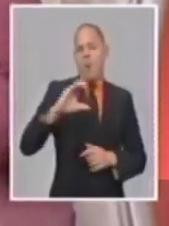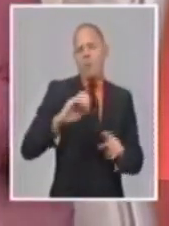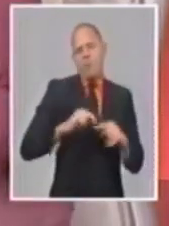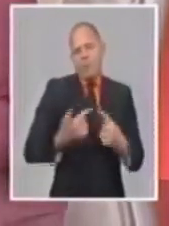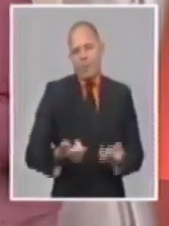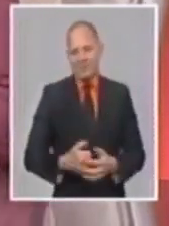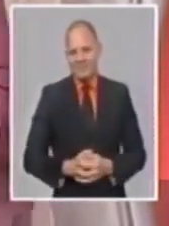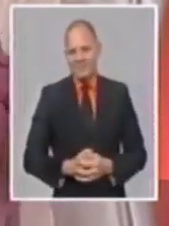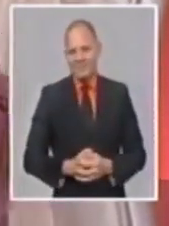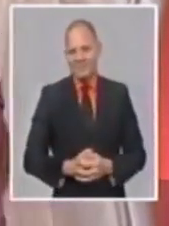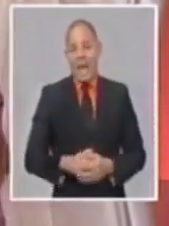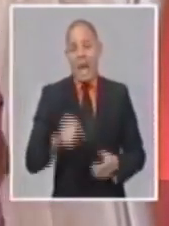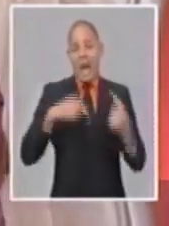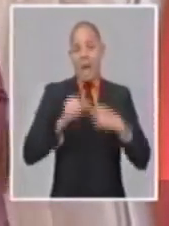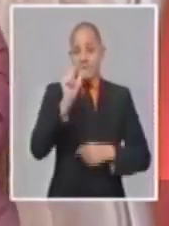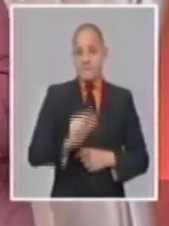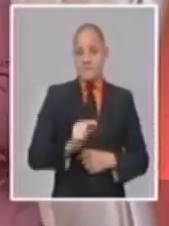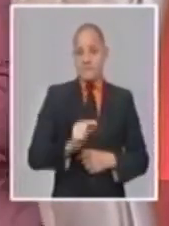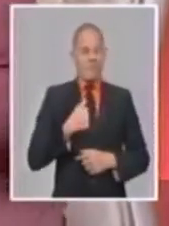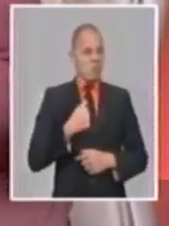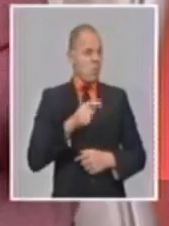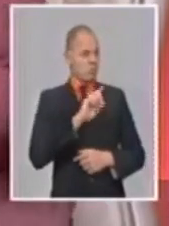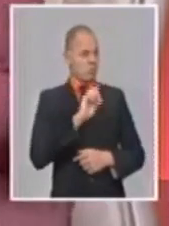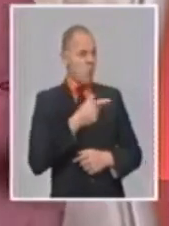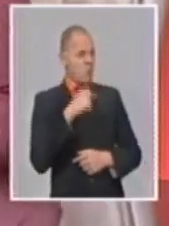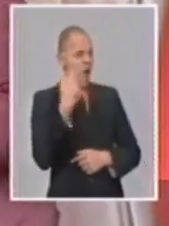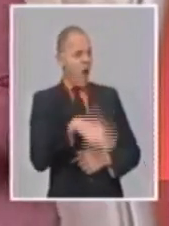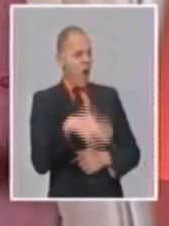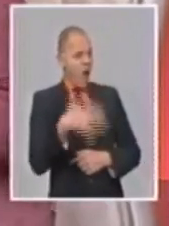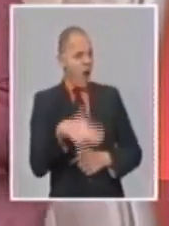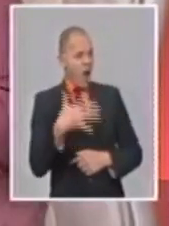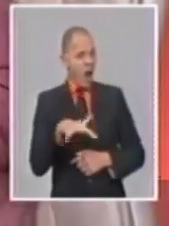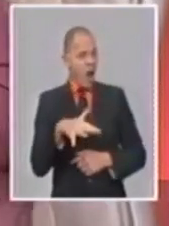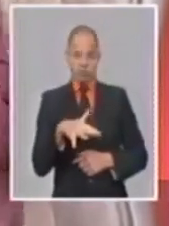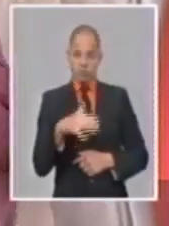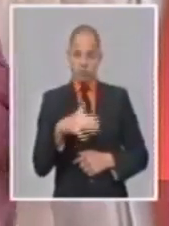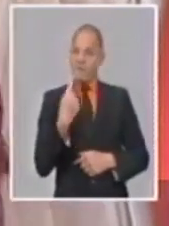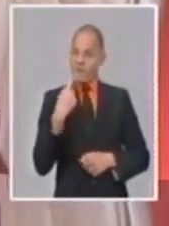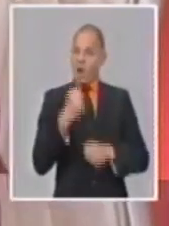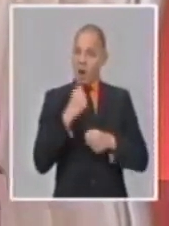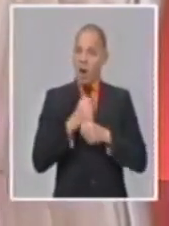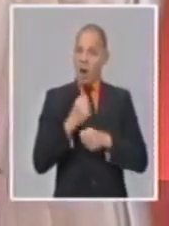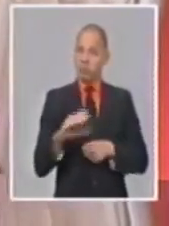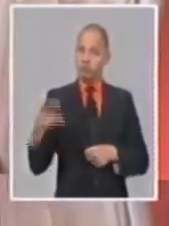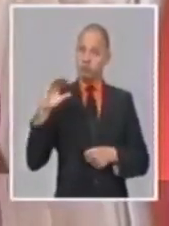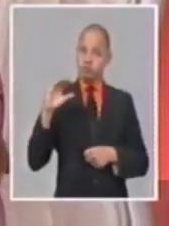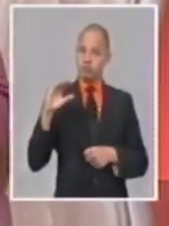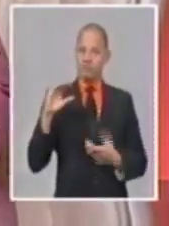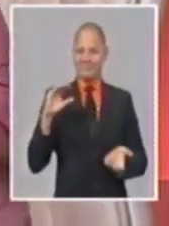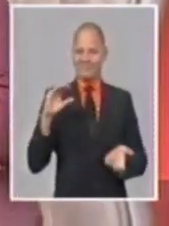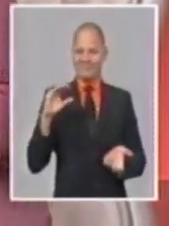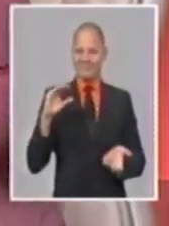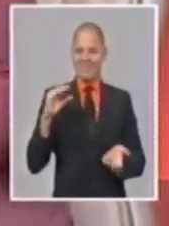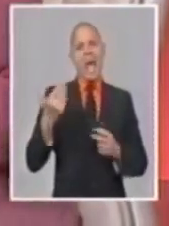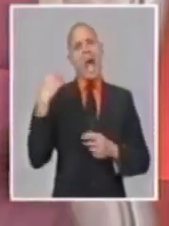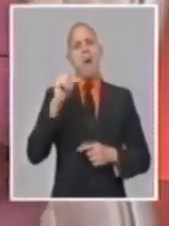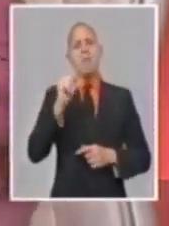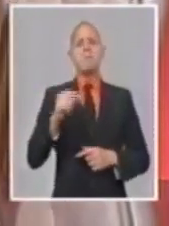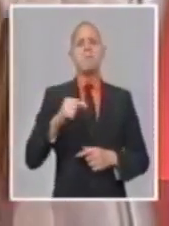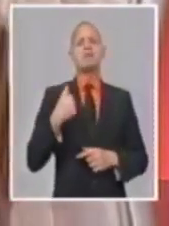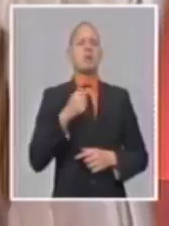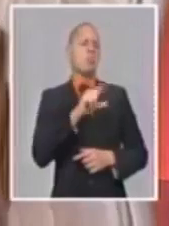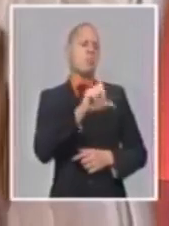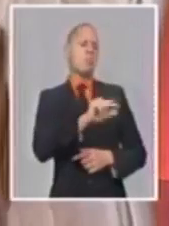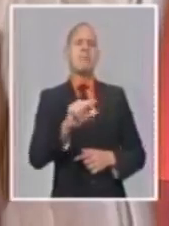trabajar porque es precisamente de su quehacer, de su trabajo, pues donde podrá generar la fuente principal de los